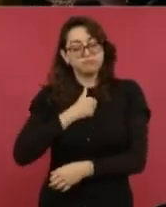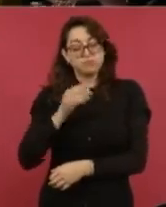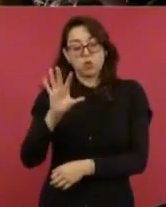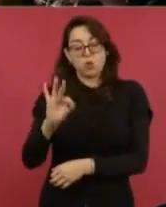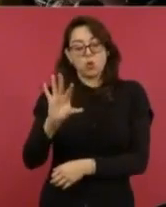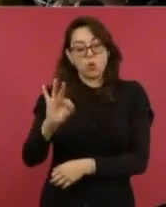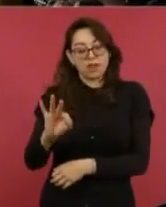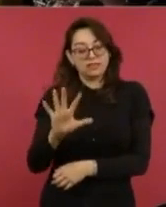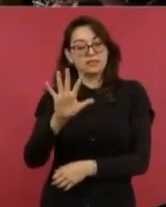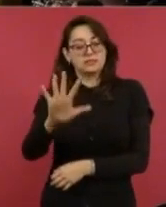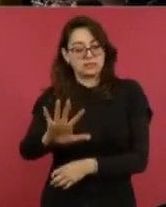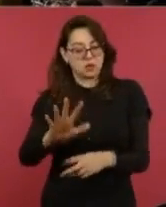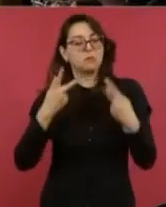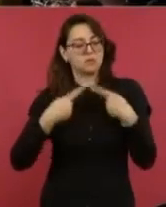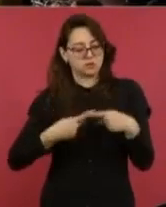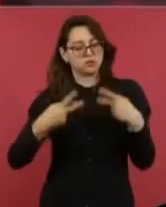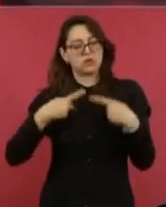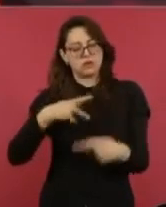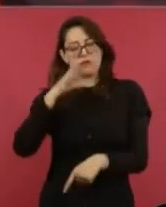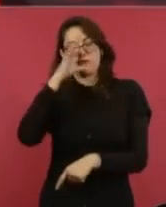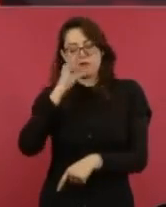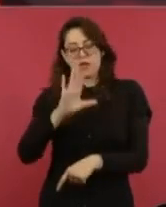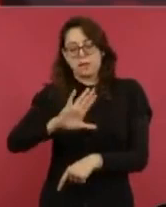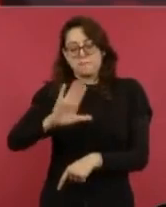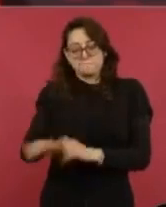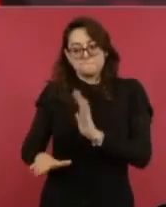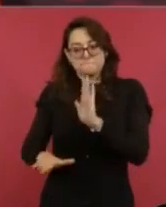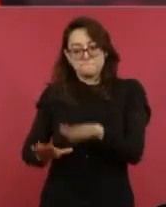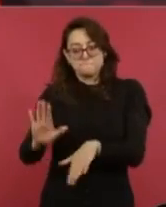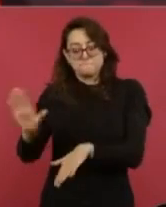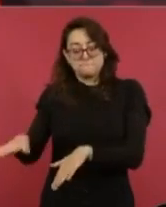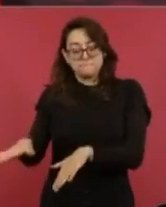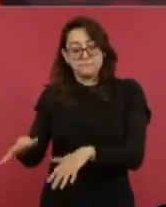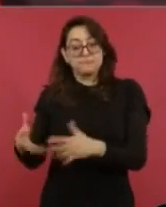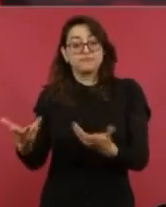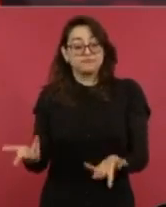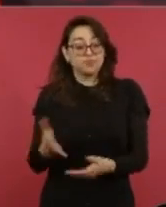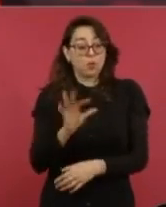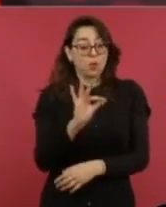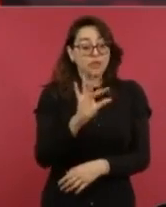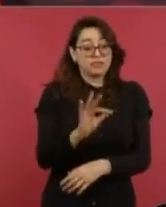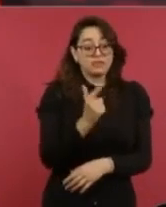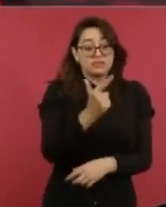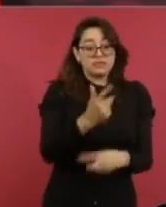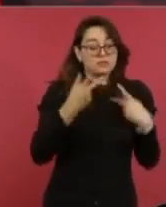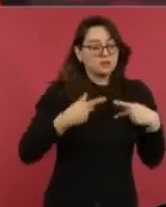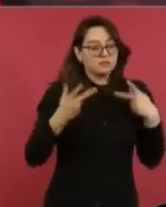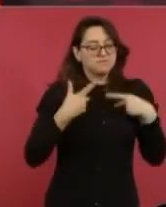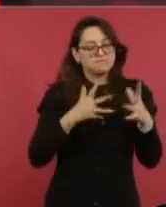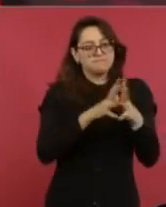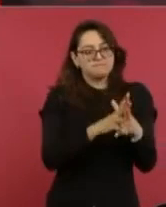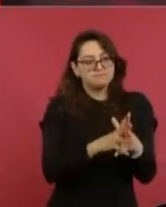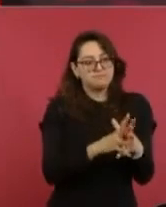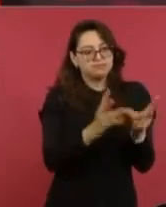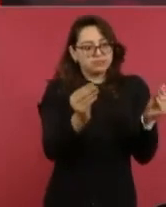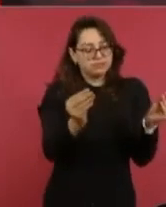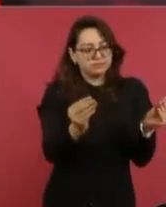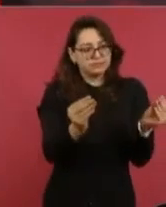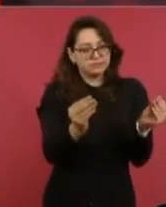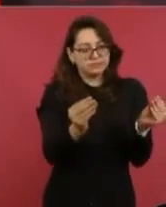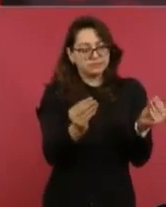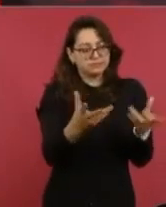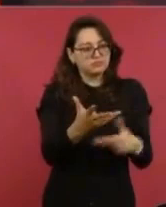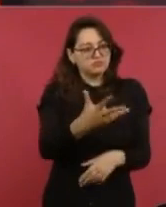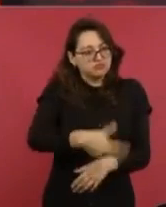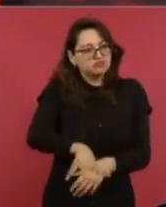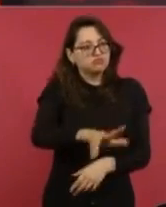45 personas y 47 personas no localizadas. Este es el reporte preliminar